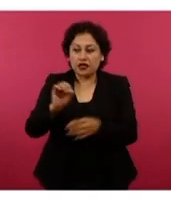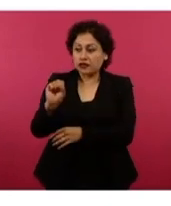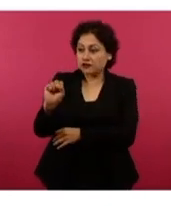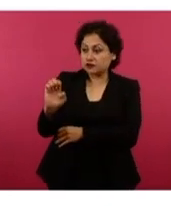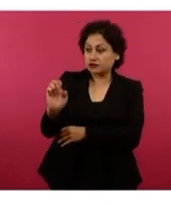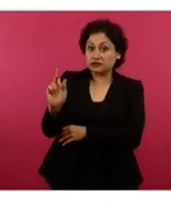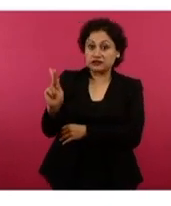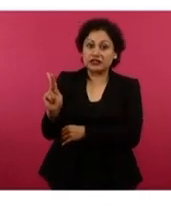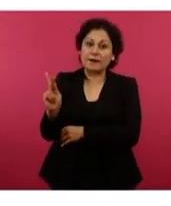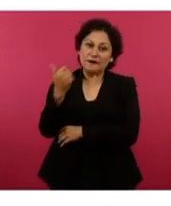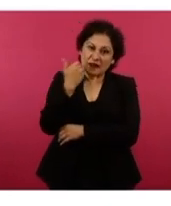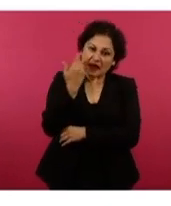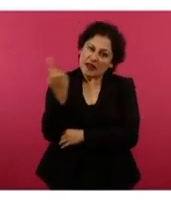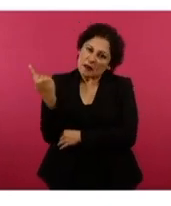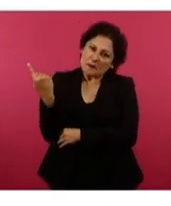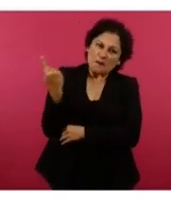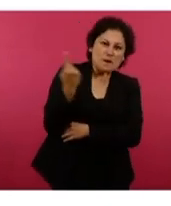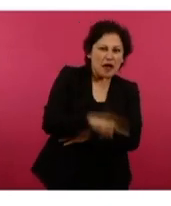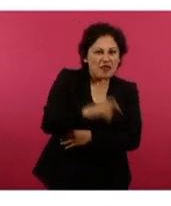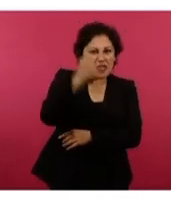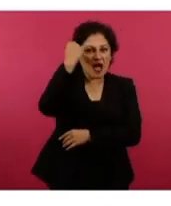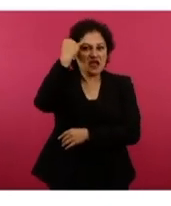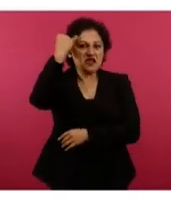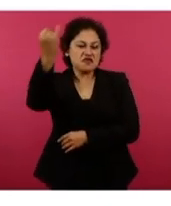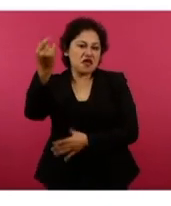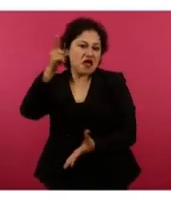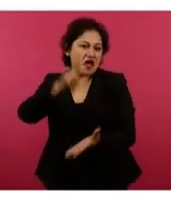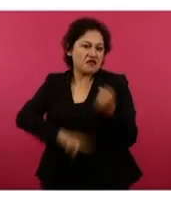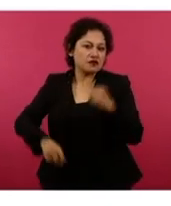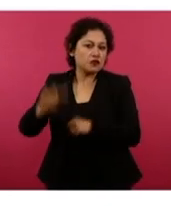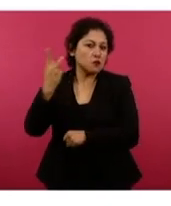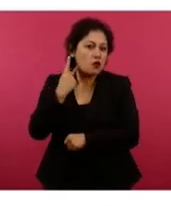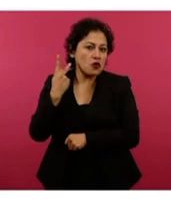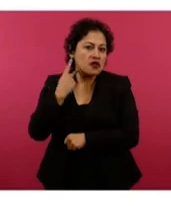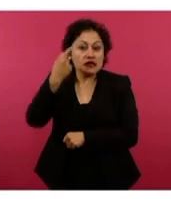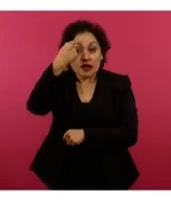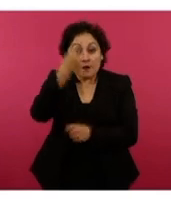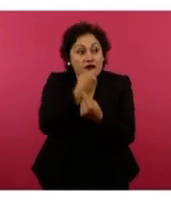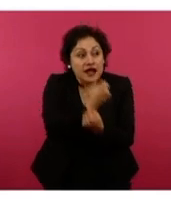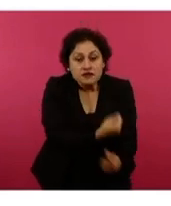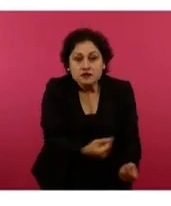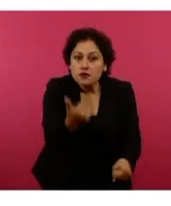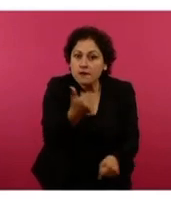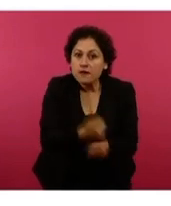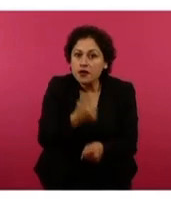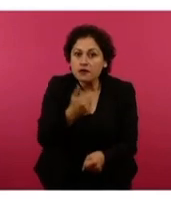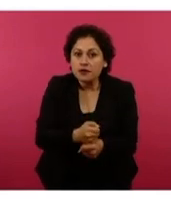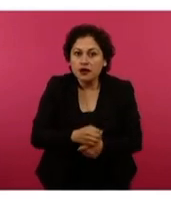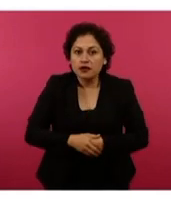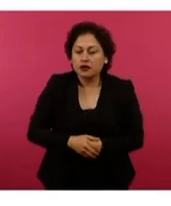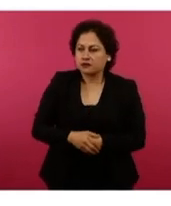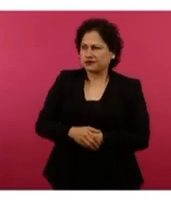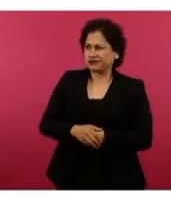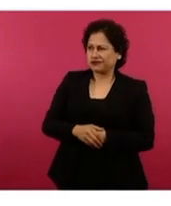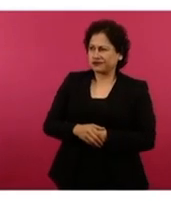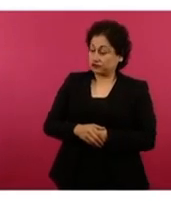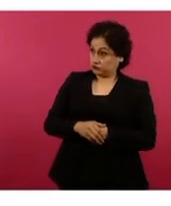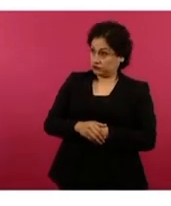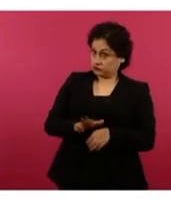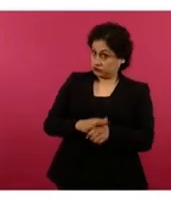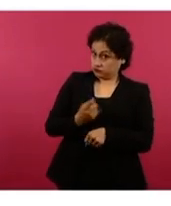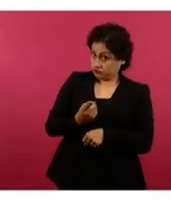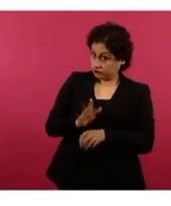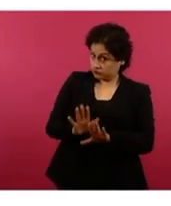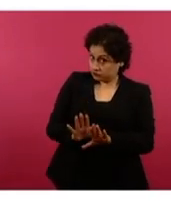imponer ideologías políticas en niños de primaria. Ah, caray, ¿cómo por qué o qué?